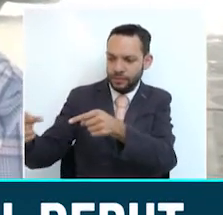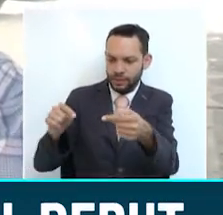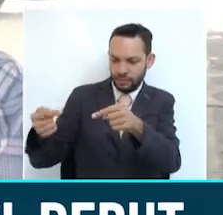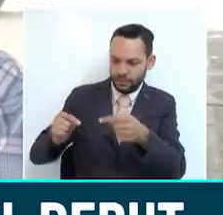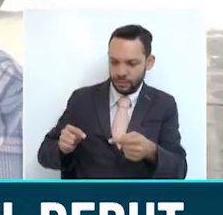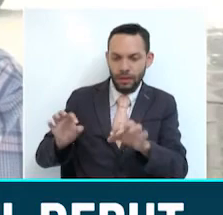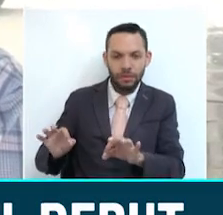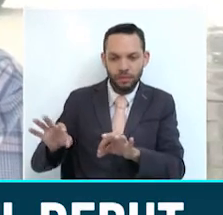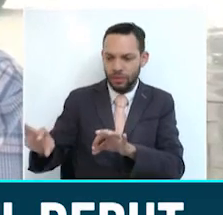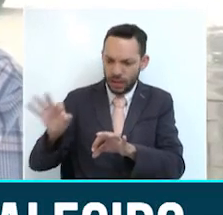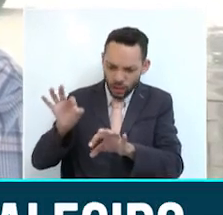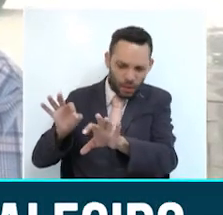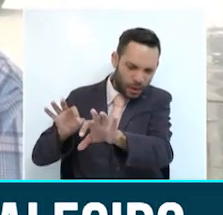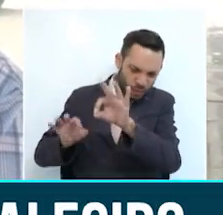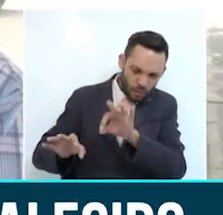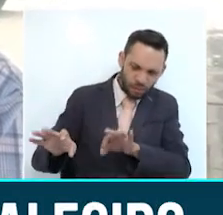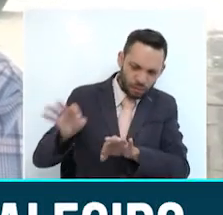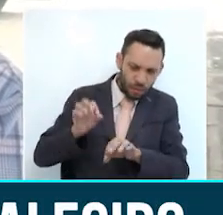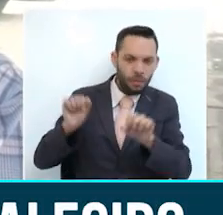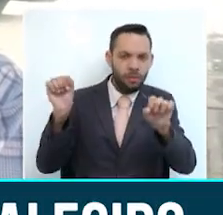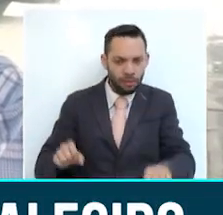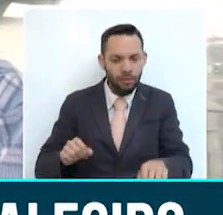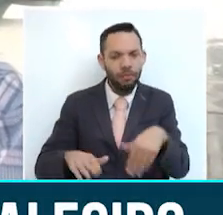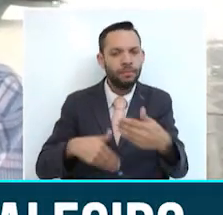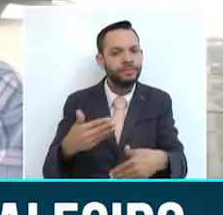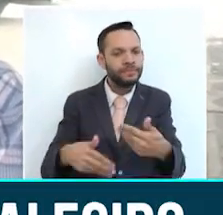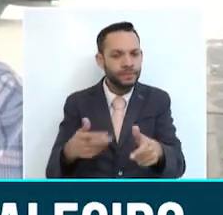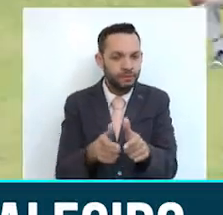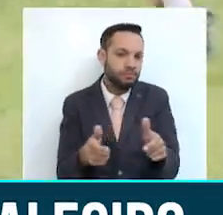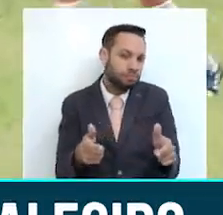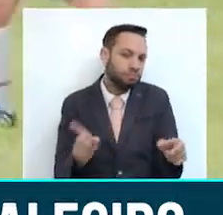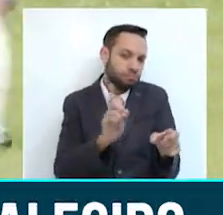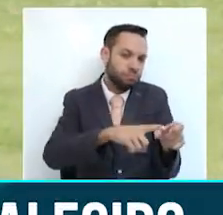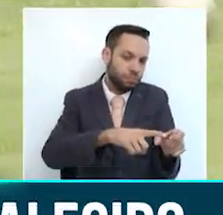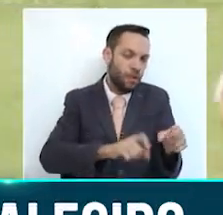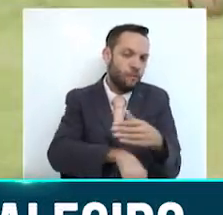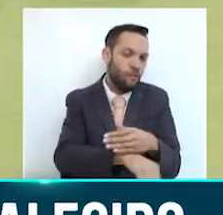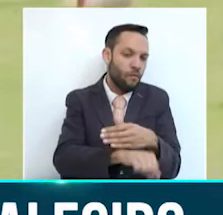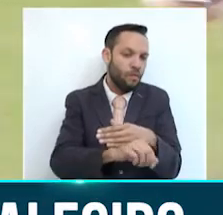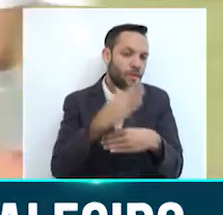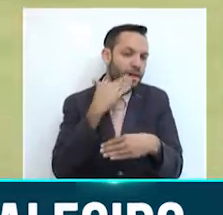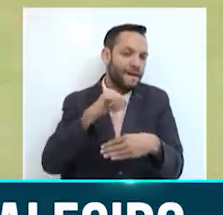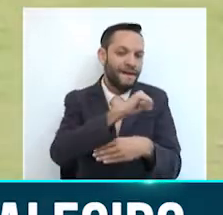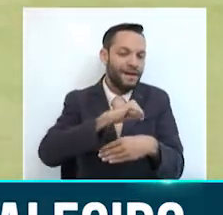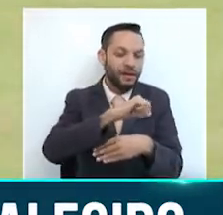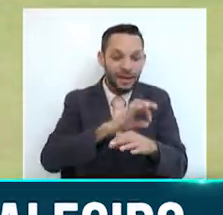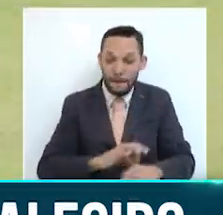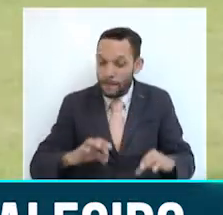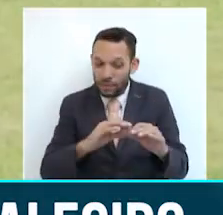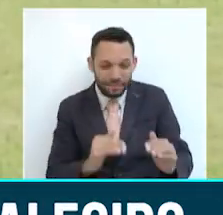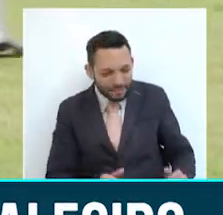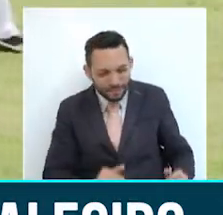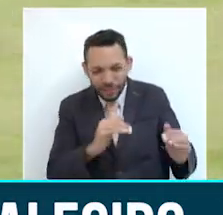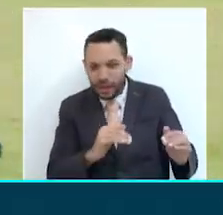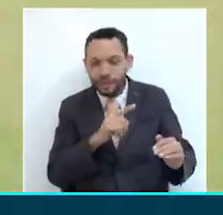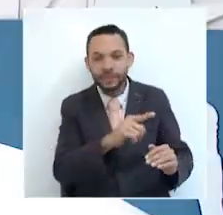y creemos que viene creciendo fuertemente el fútbol femenino en Caldas. Hasta el momento, el equipo más importante de este prejuvenil nacional